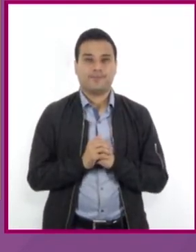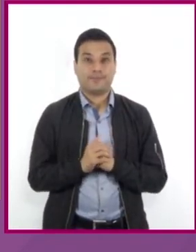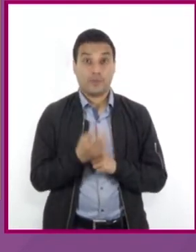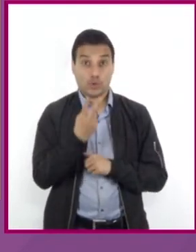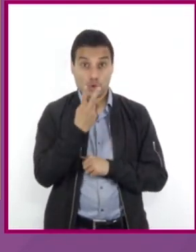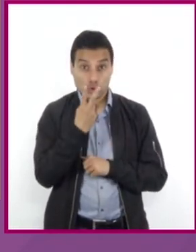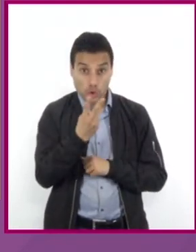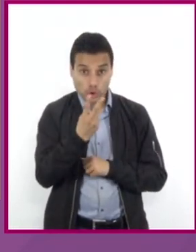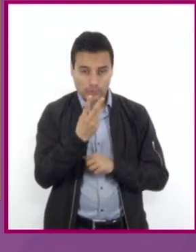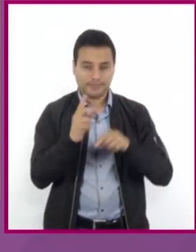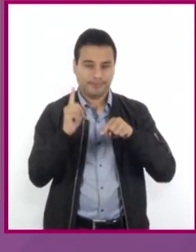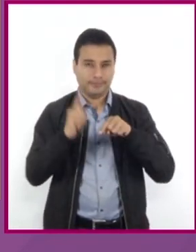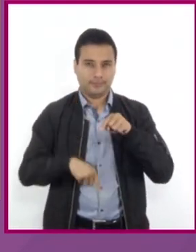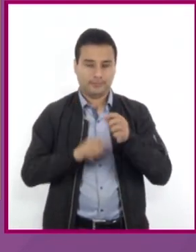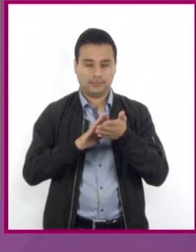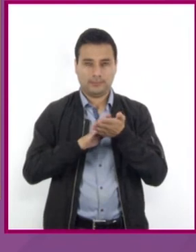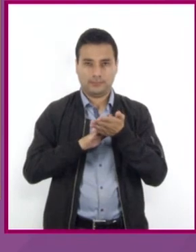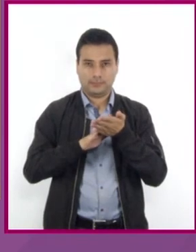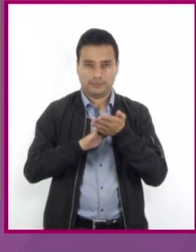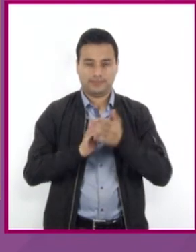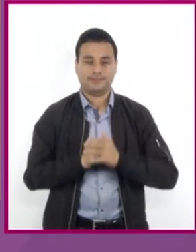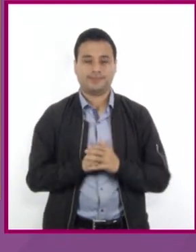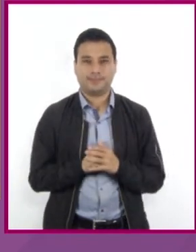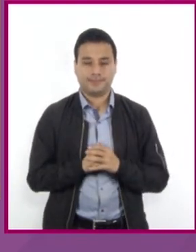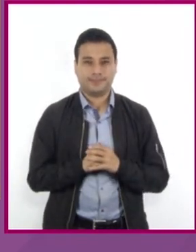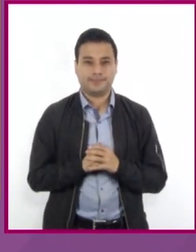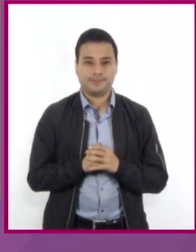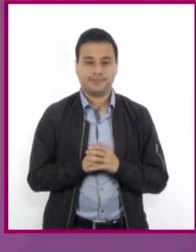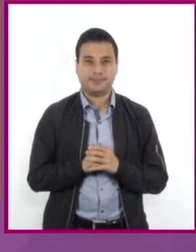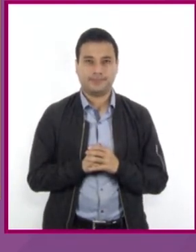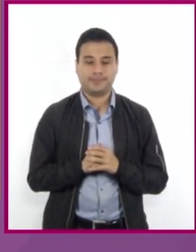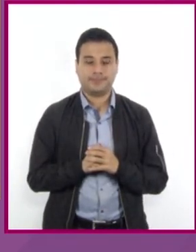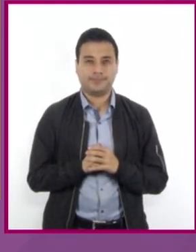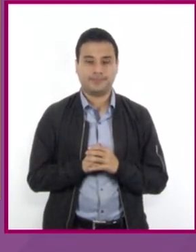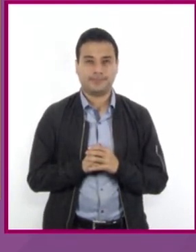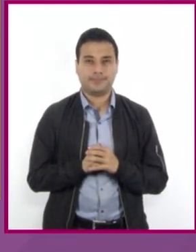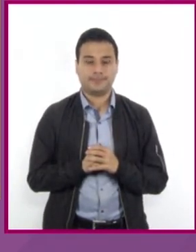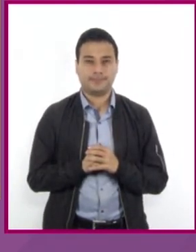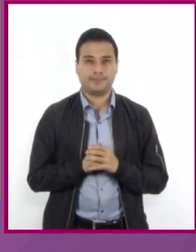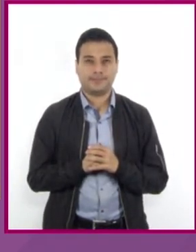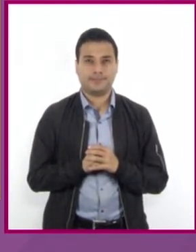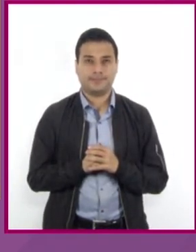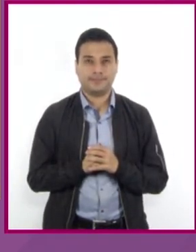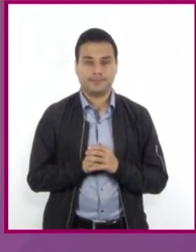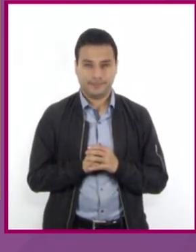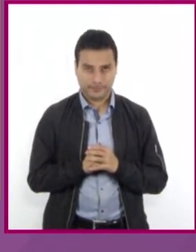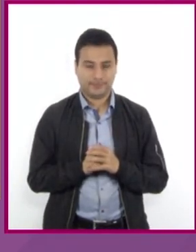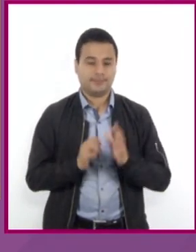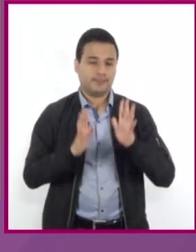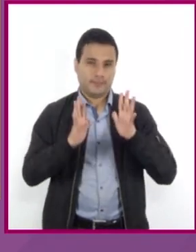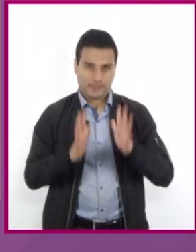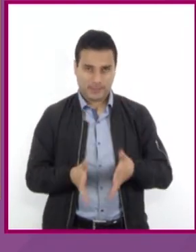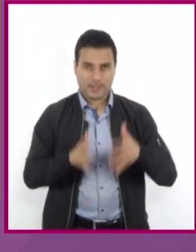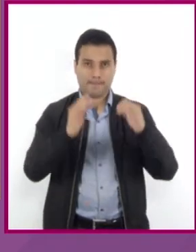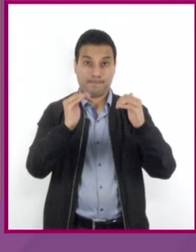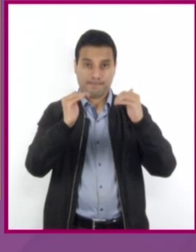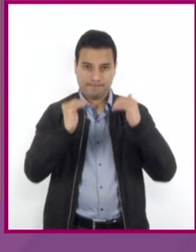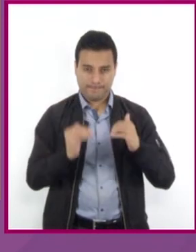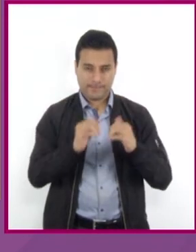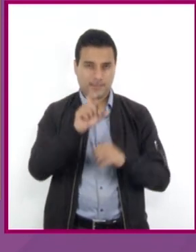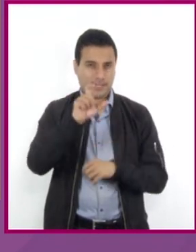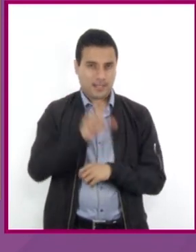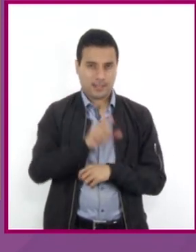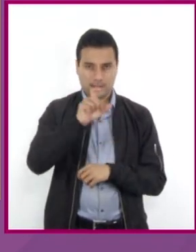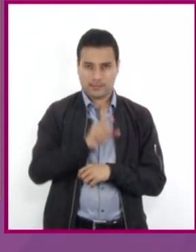multiplicando con el 2 positivo que está dividiendo en el miembro izquierdo de la ecuación y dejamos a la literal X